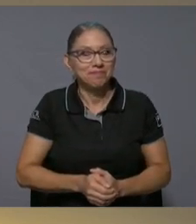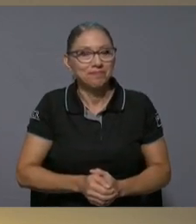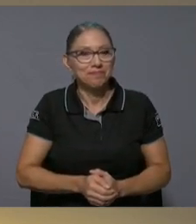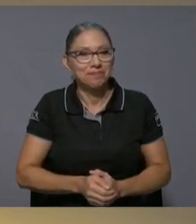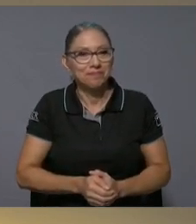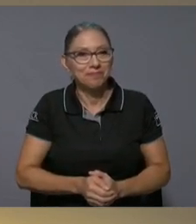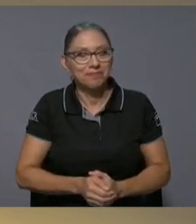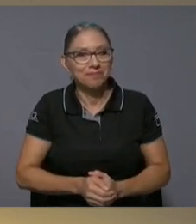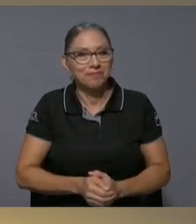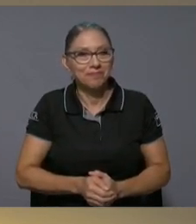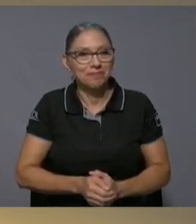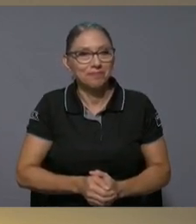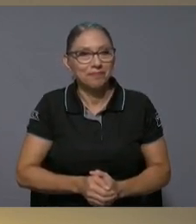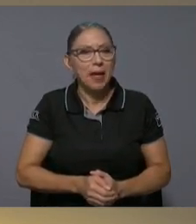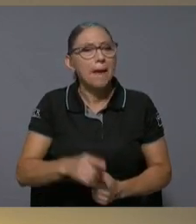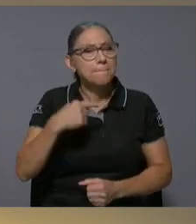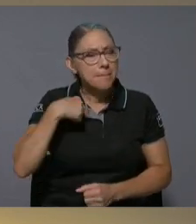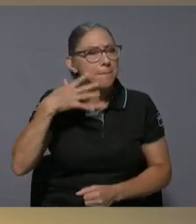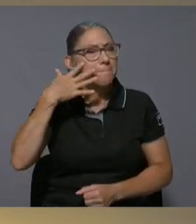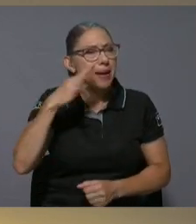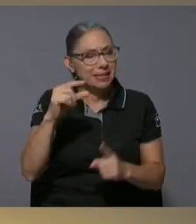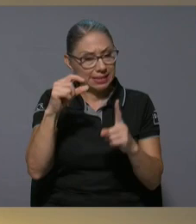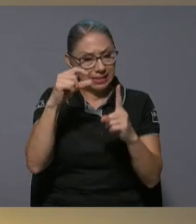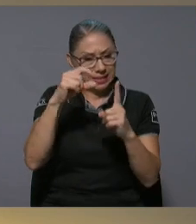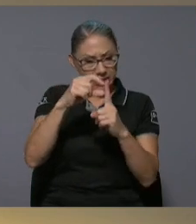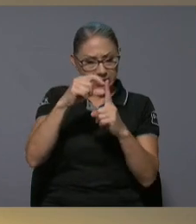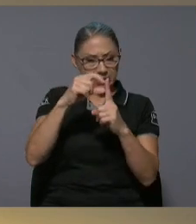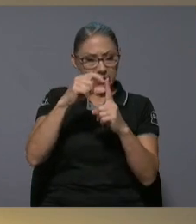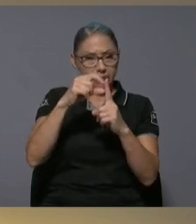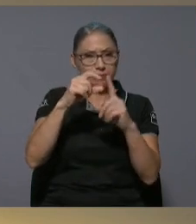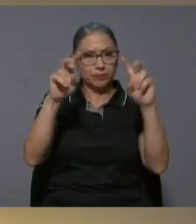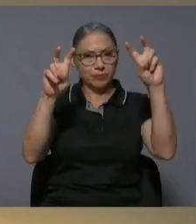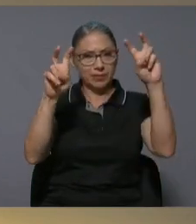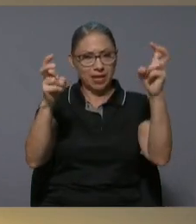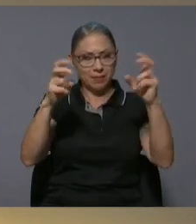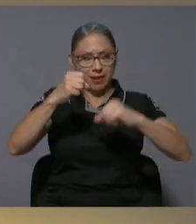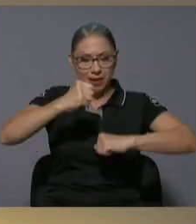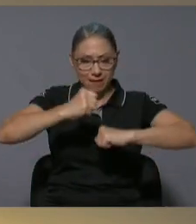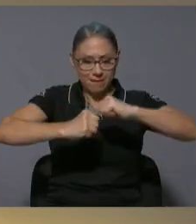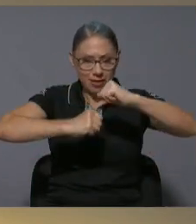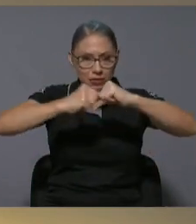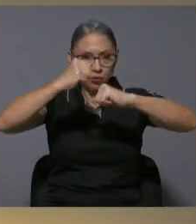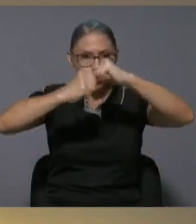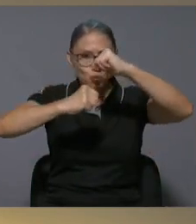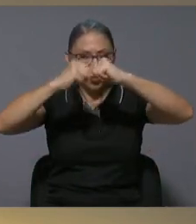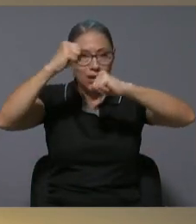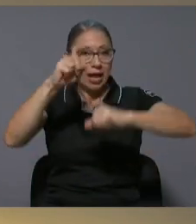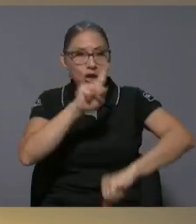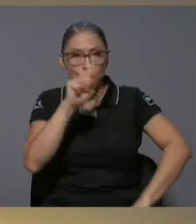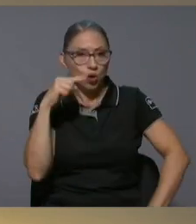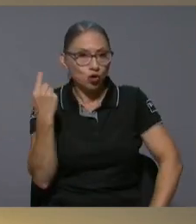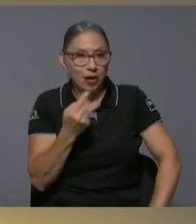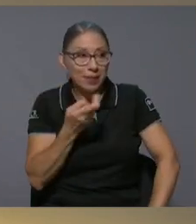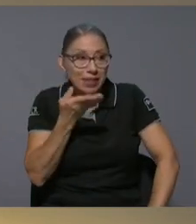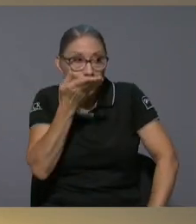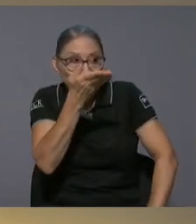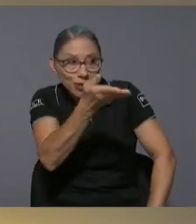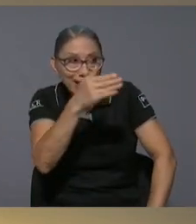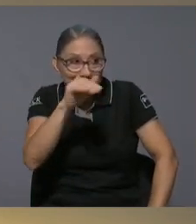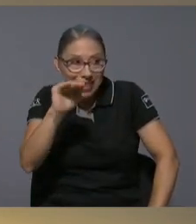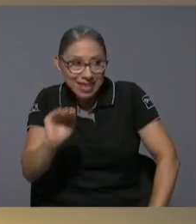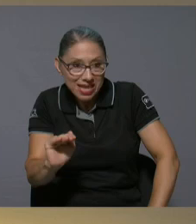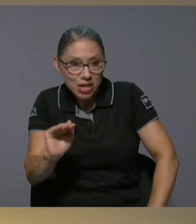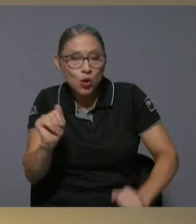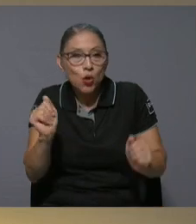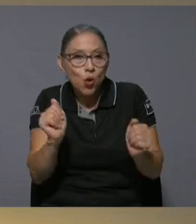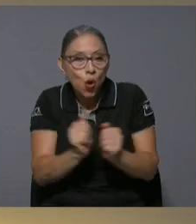me parece que infraestructura es un tema donde no sólo usted lo veía de niño con sus juguetitos y con